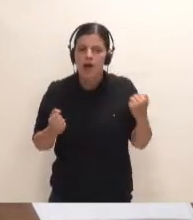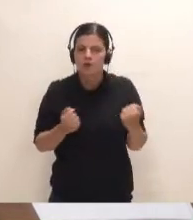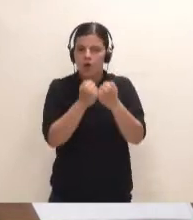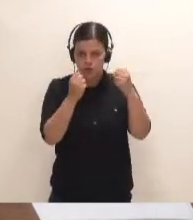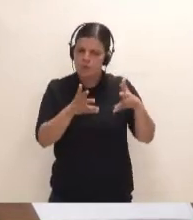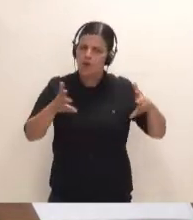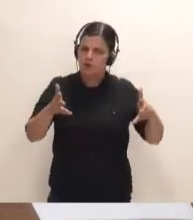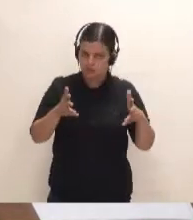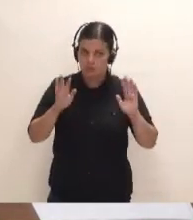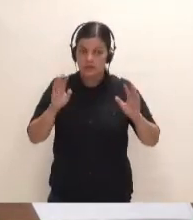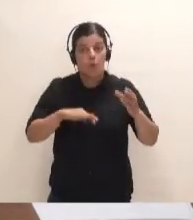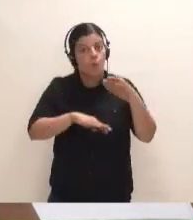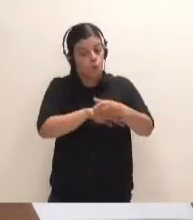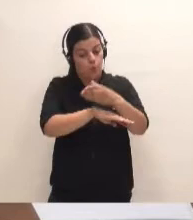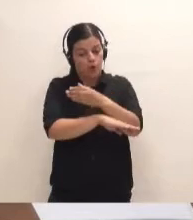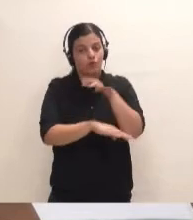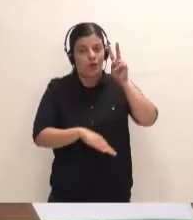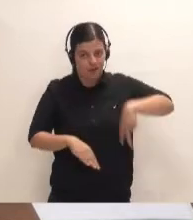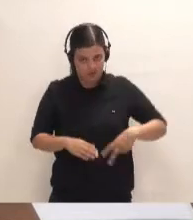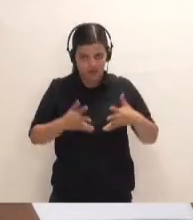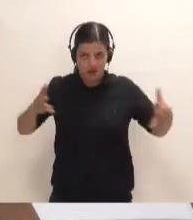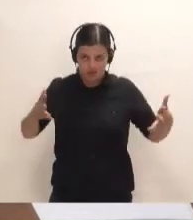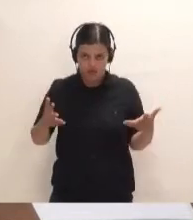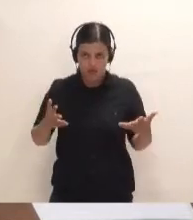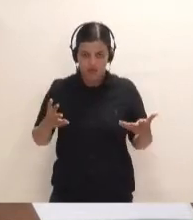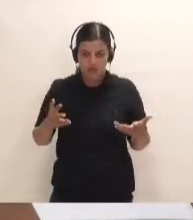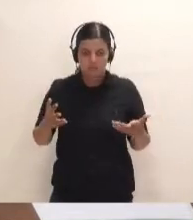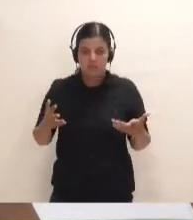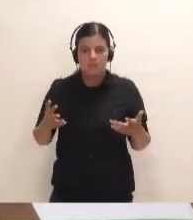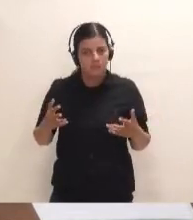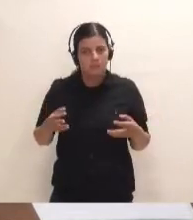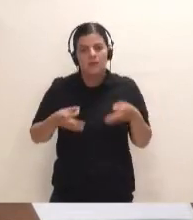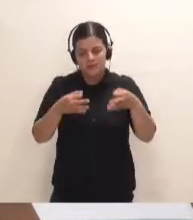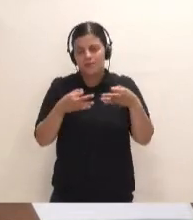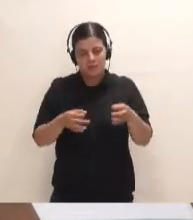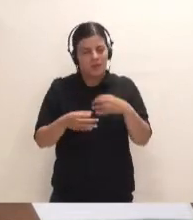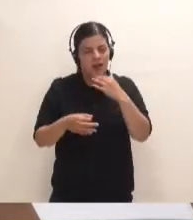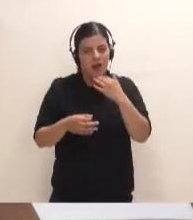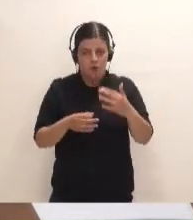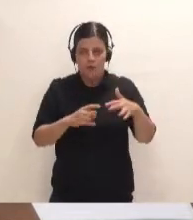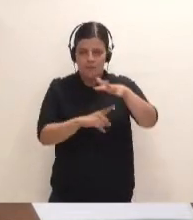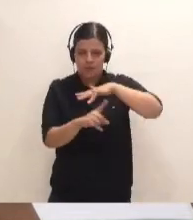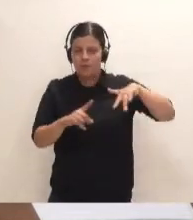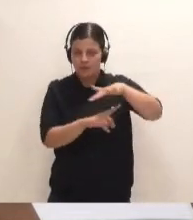envergadura, y desde luego un puerto lo es, que no tenga elementos medioambientales que tengan que ser